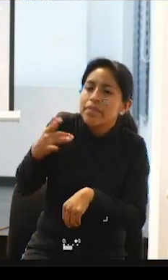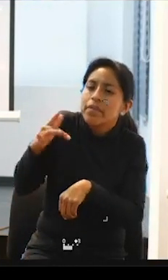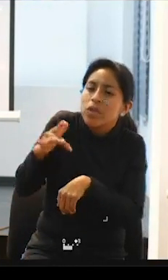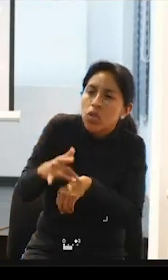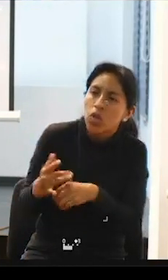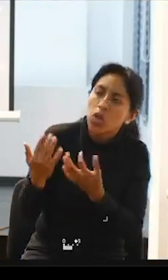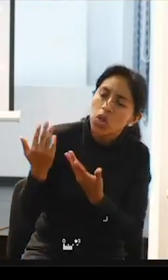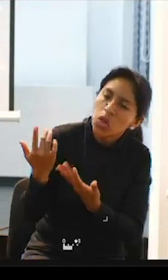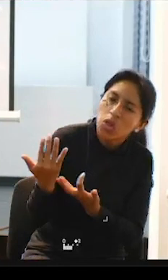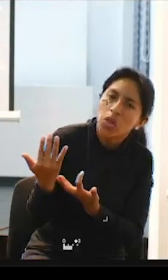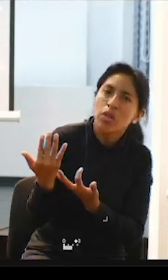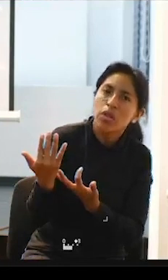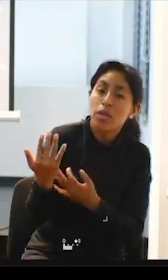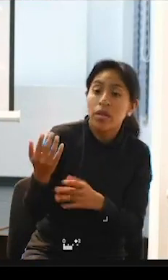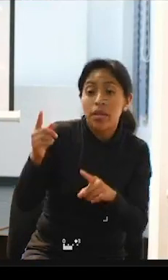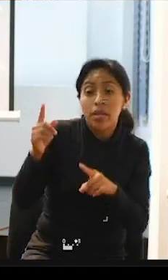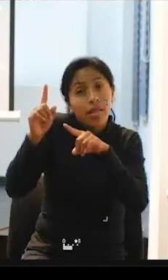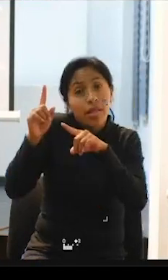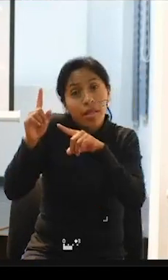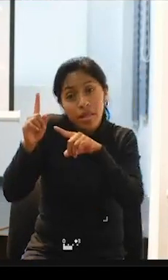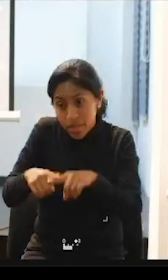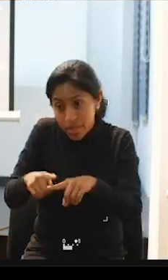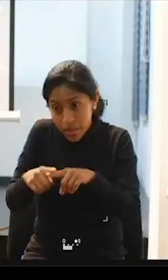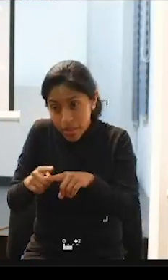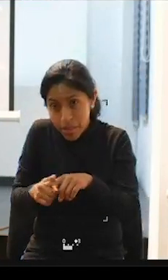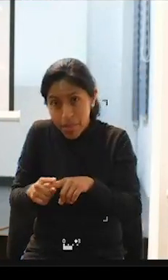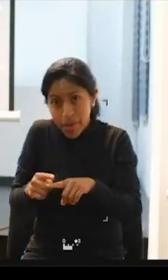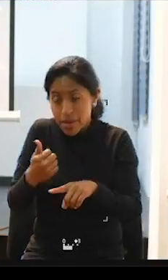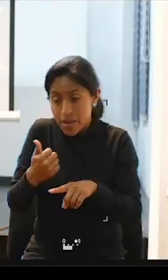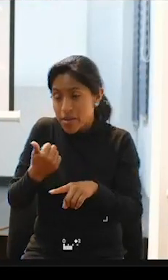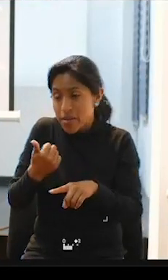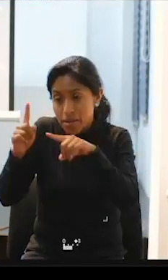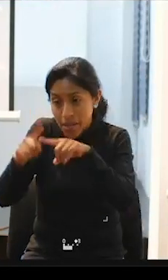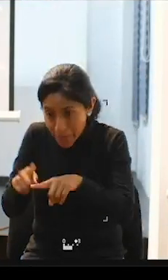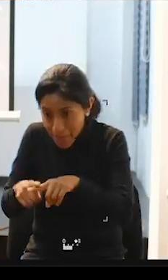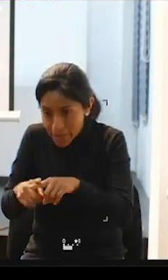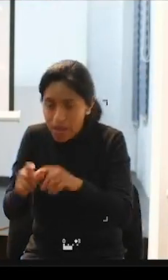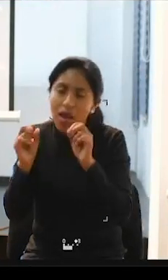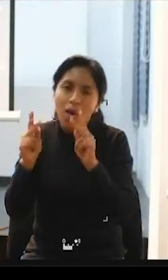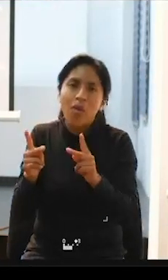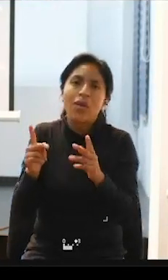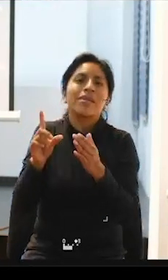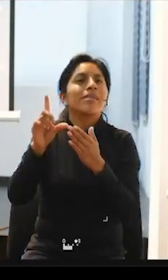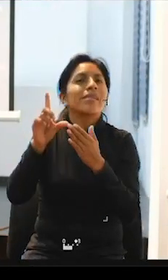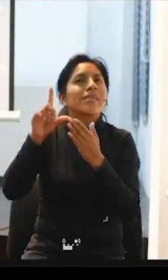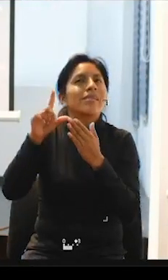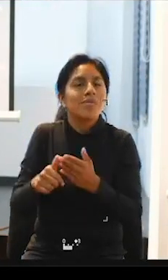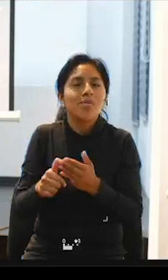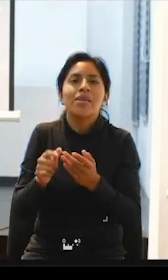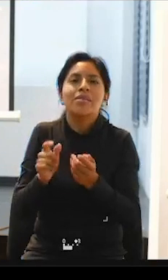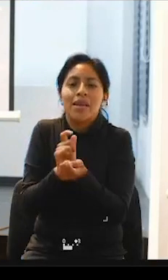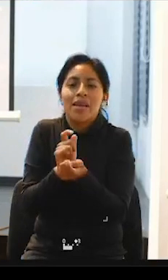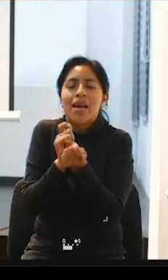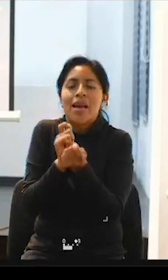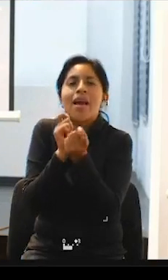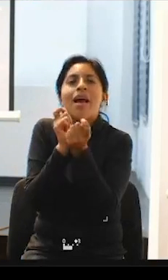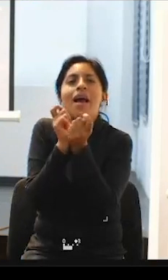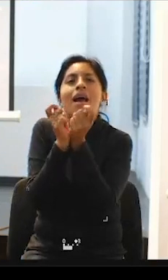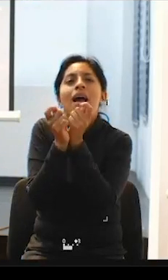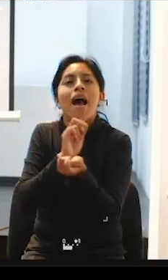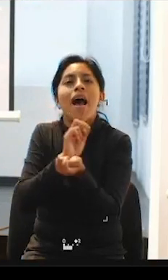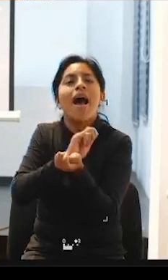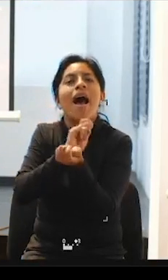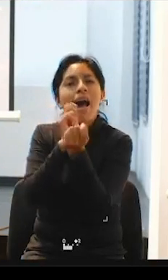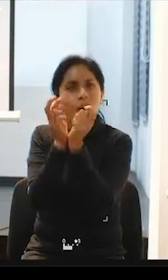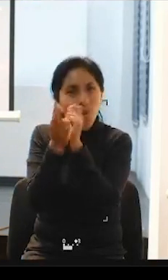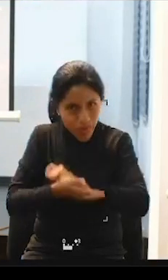podremos acceder a los ajustes razonables para tener las horas que algunas personas pues con el